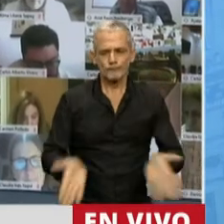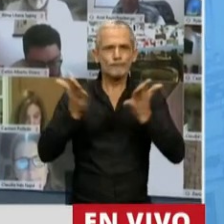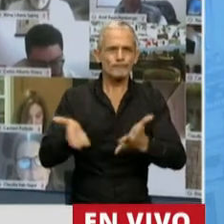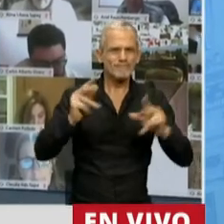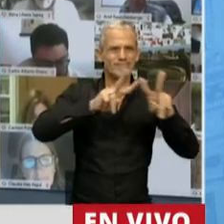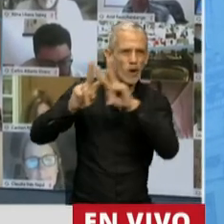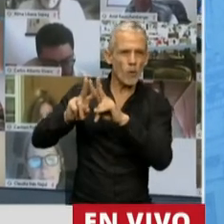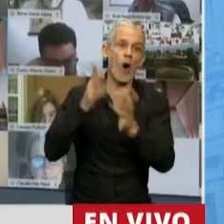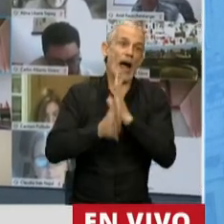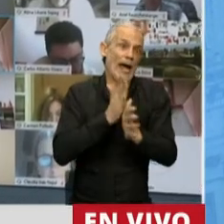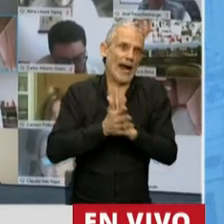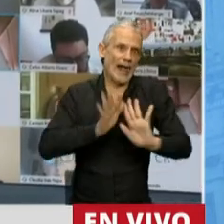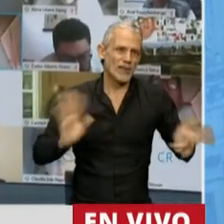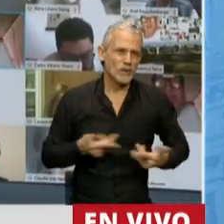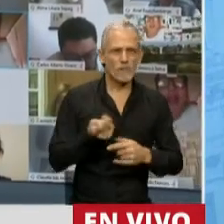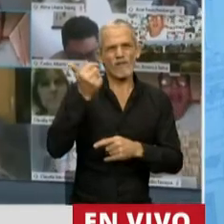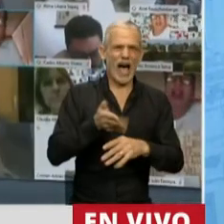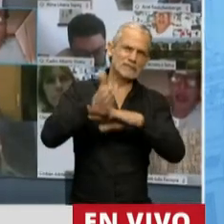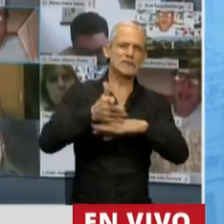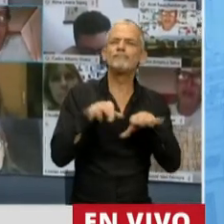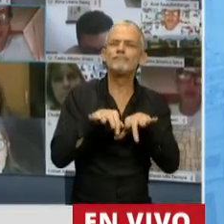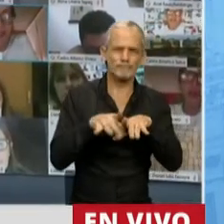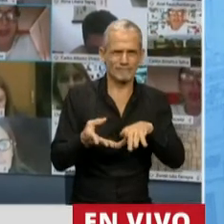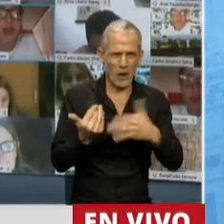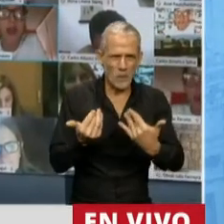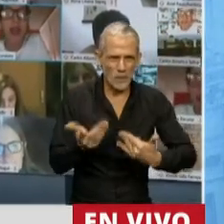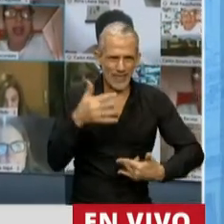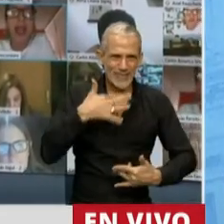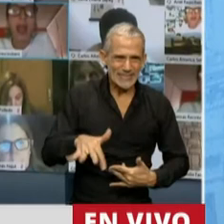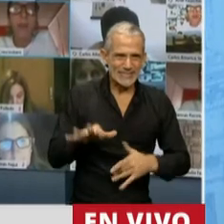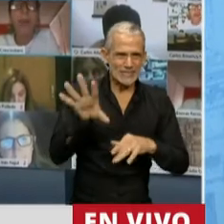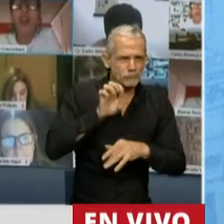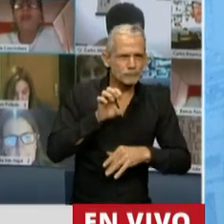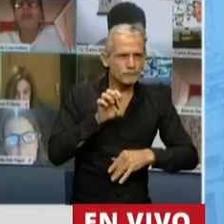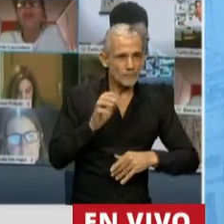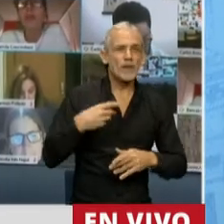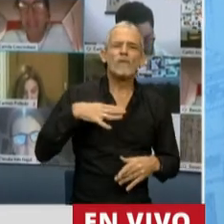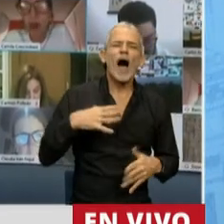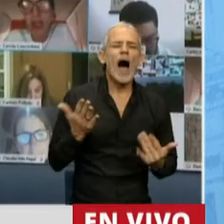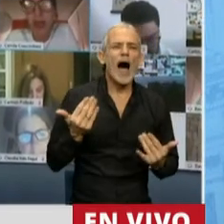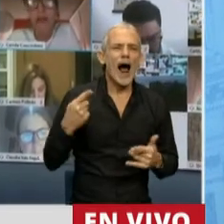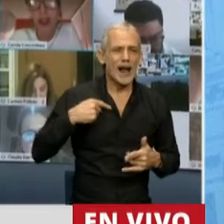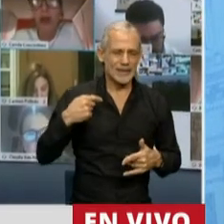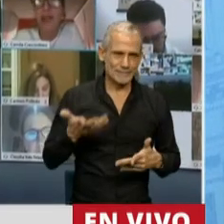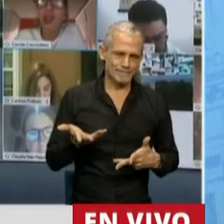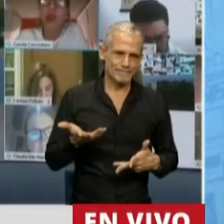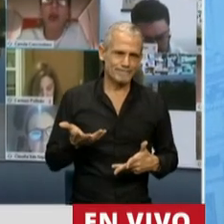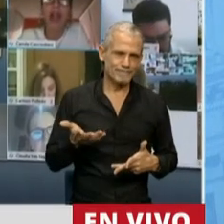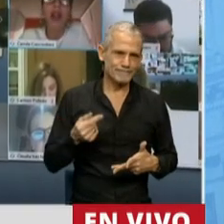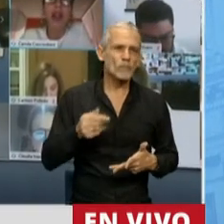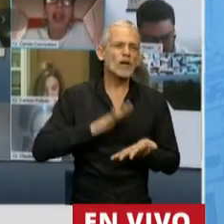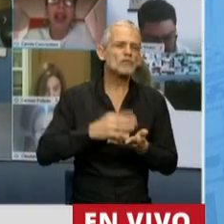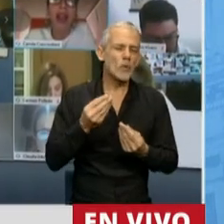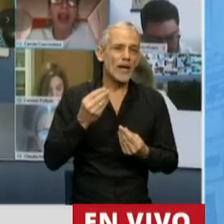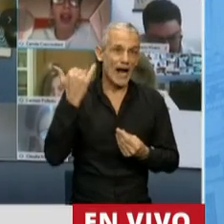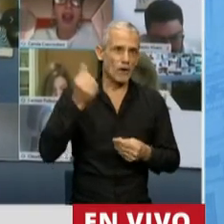plataformas digitales gratuitas, de fácil acceso, pero pensemos que también nos falta avanzar sobre algo